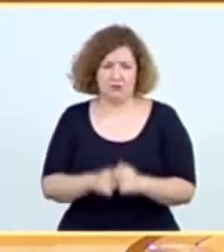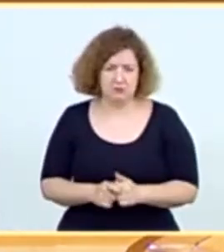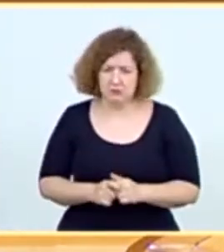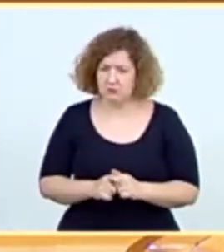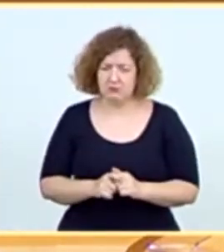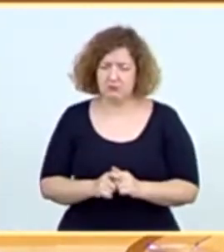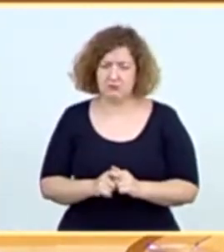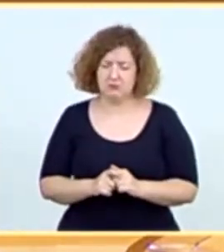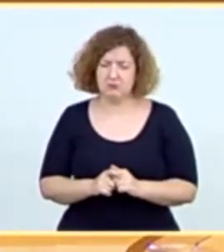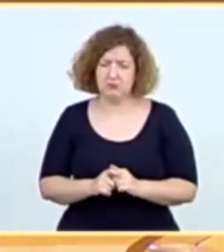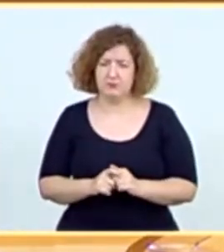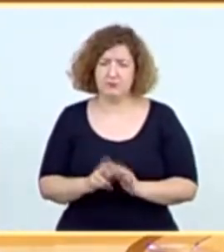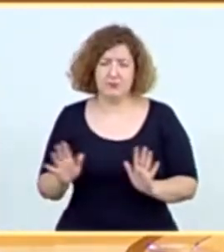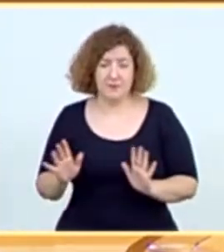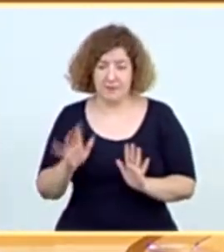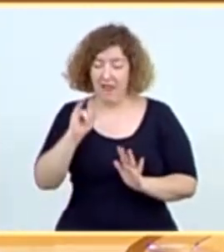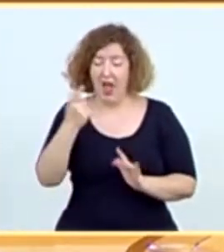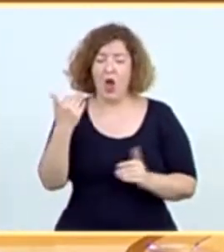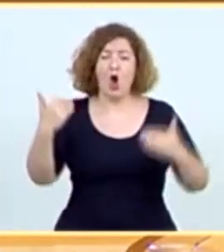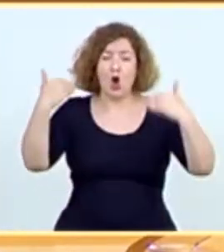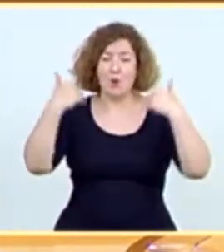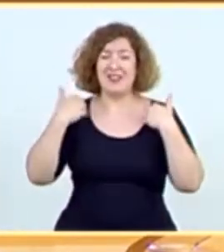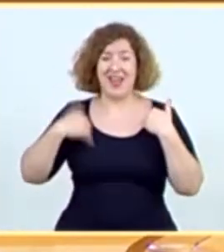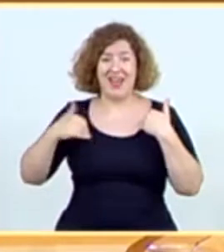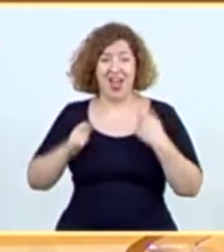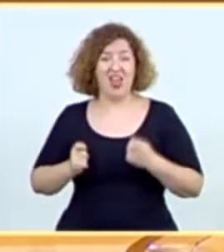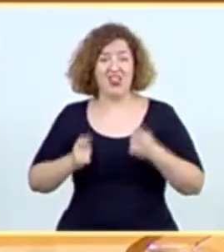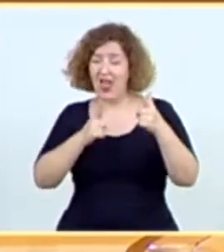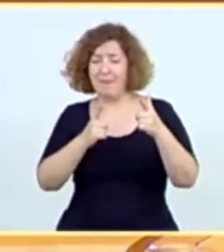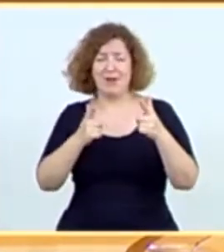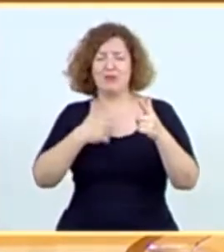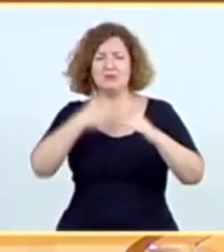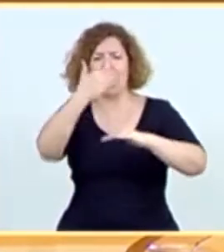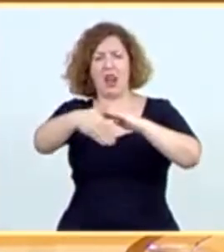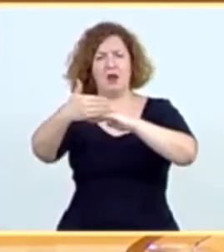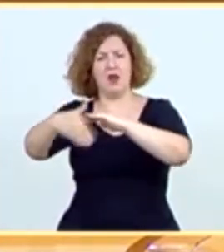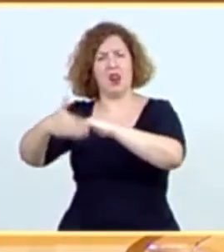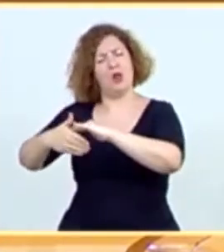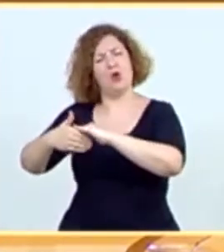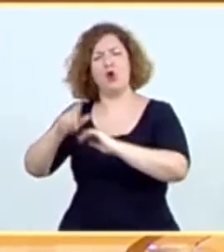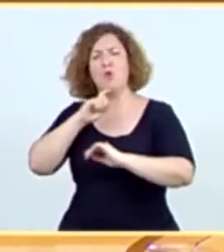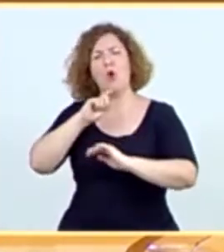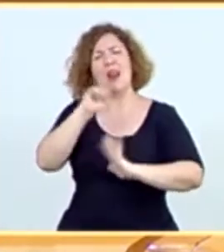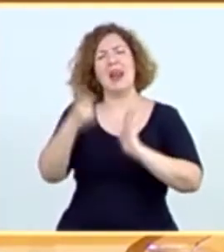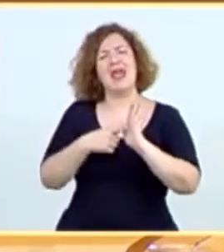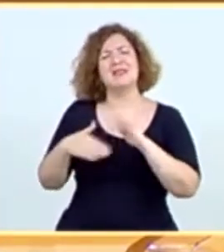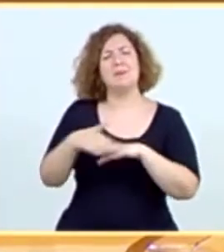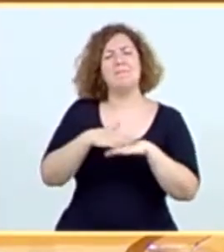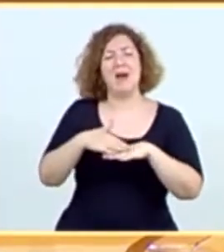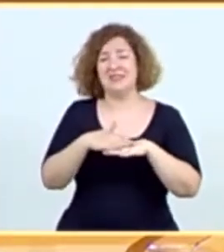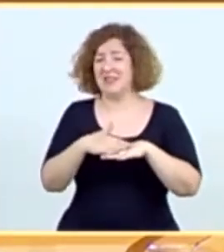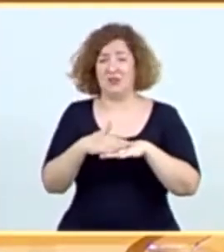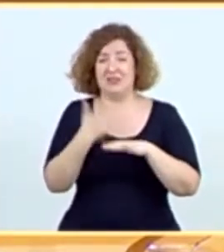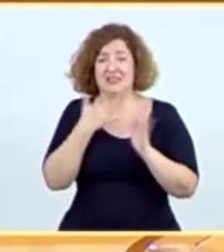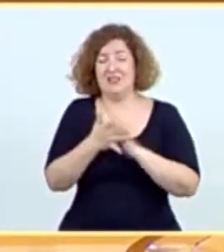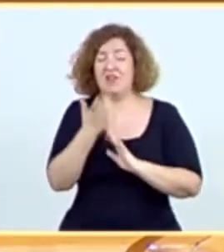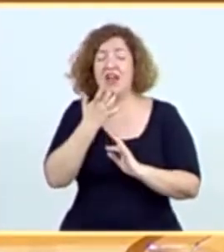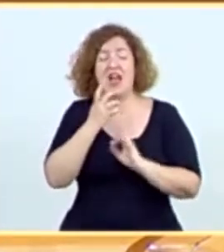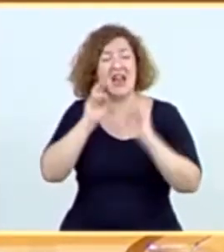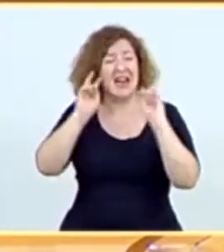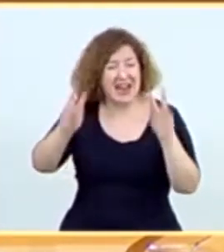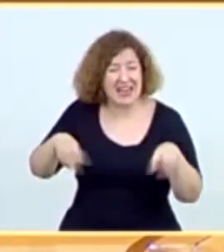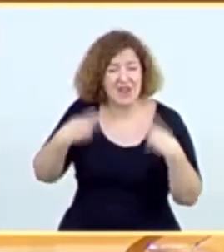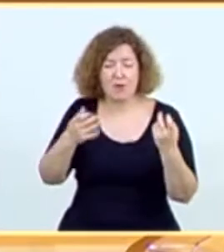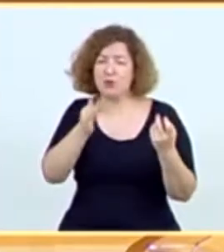Pero aún hay más. Es que hay competencias ya transferidas que han sido limitadas a través de leyes básicas. Por tanto, aunque no ha sido reformado de